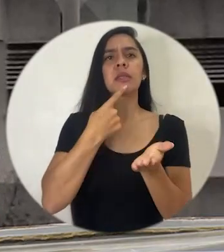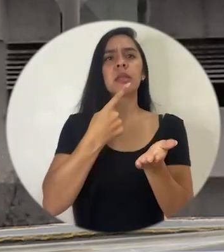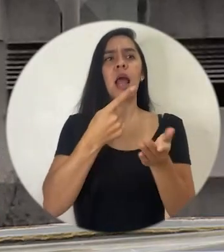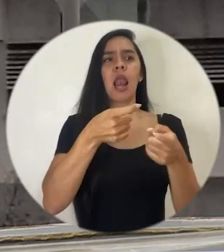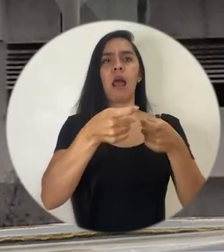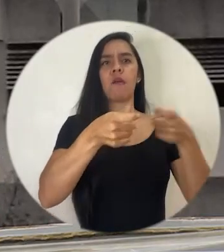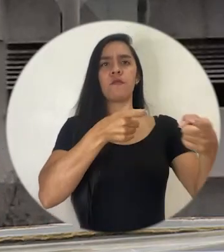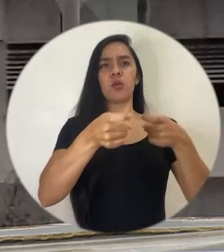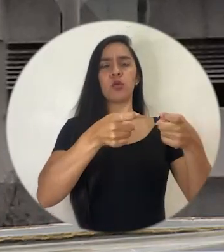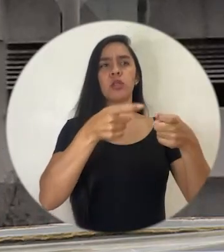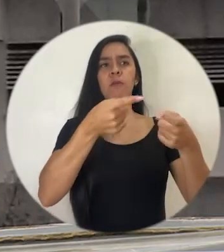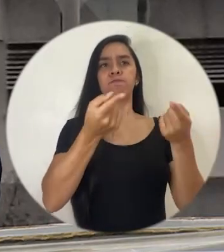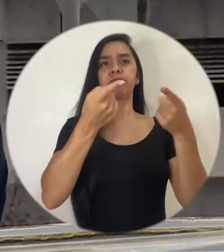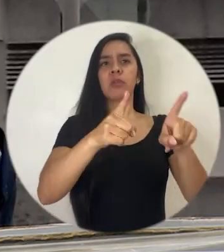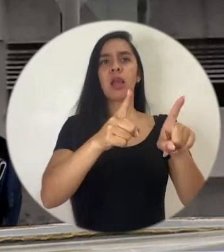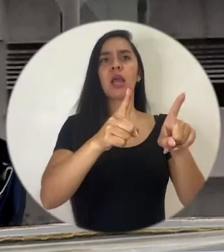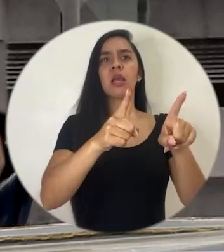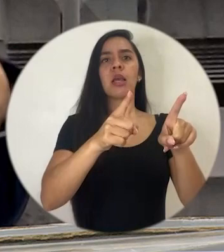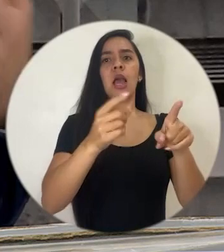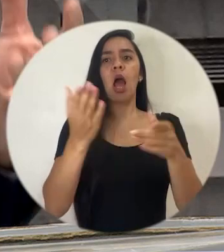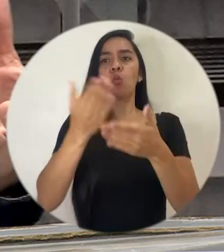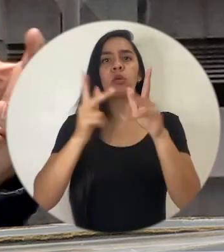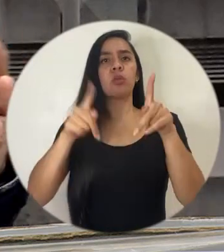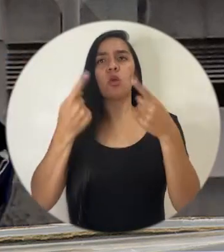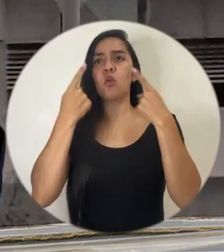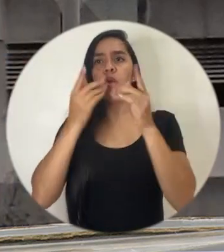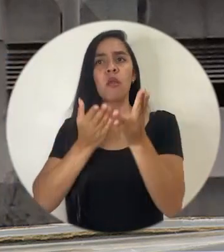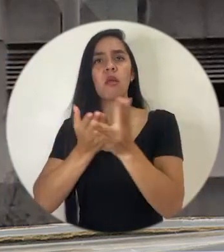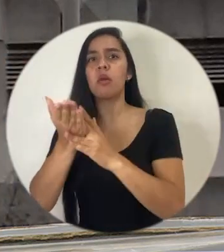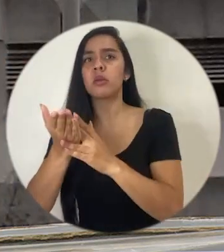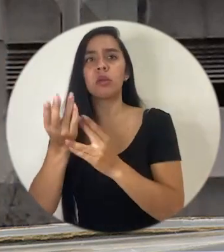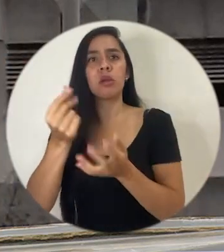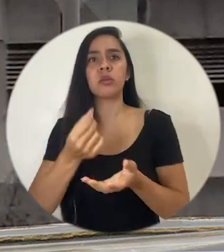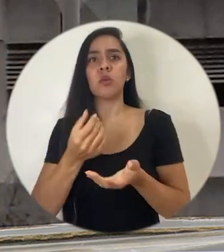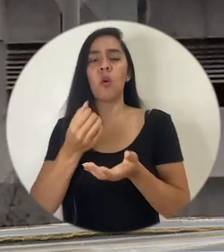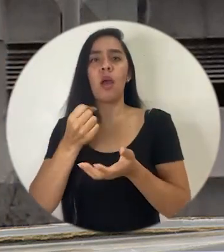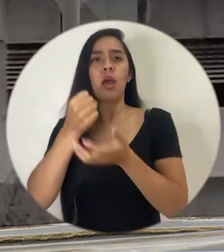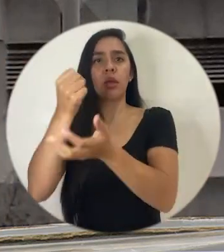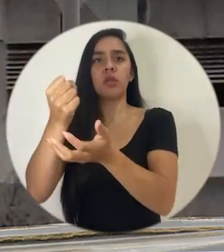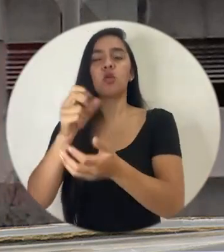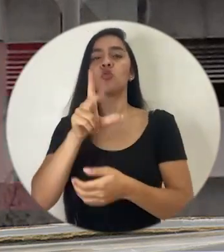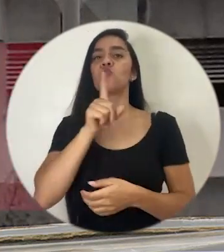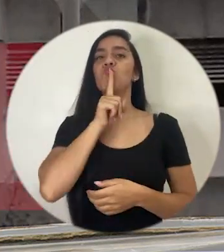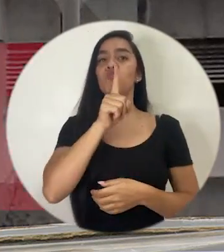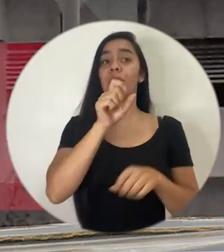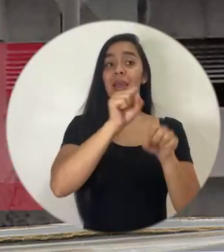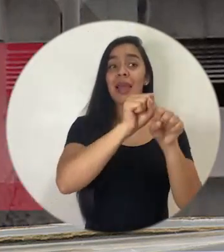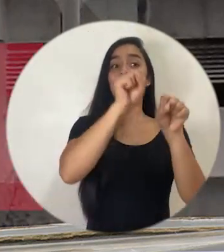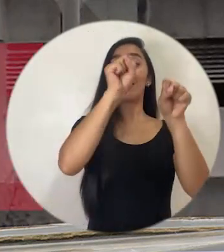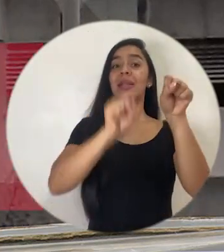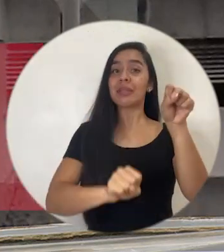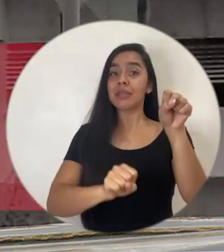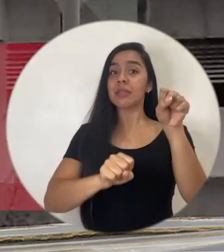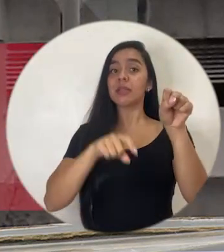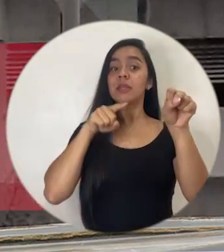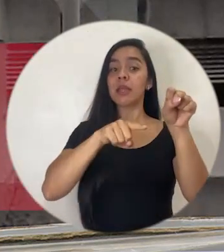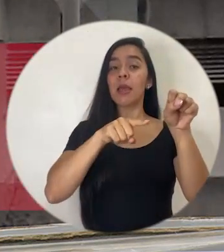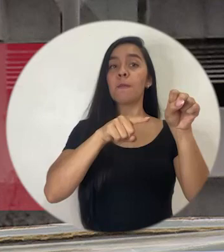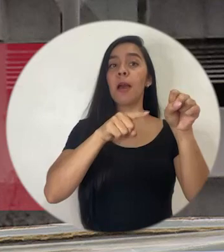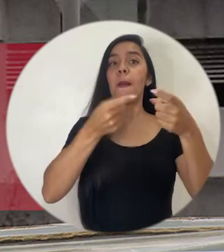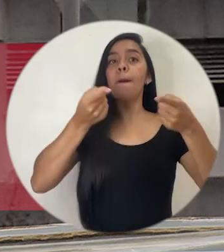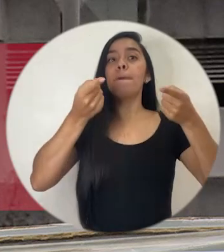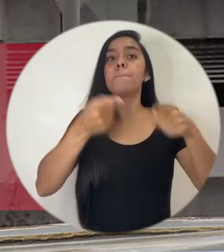la regulación va a provocar la exclusión, no, al contrario, el sistema estaba provocando